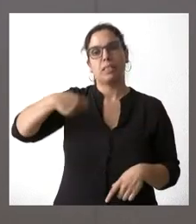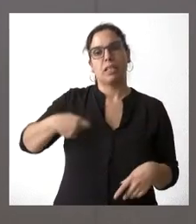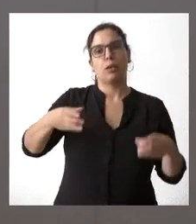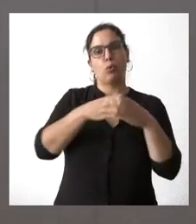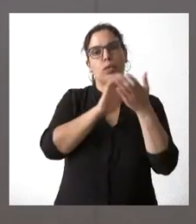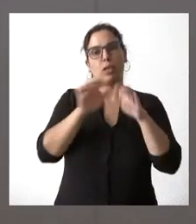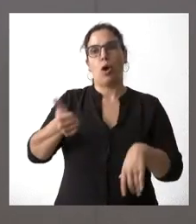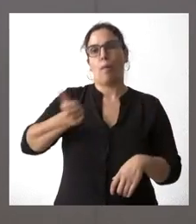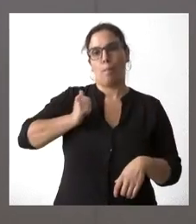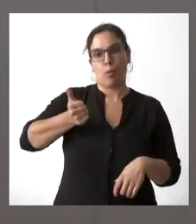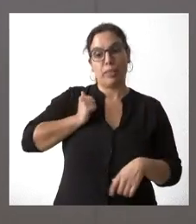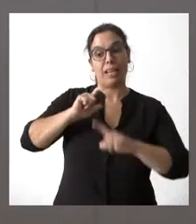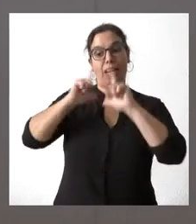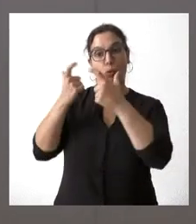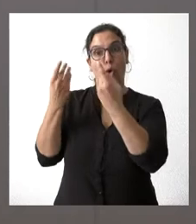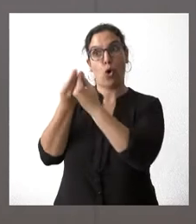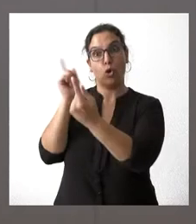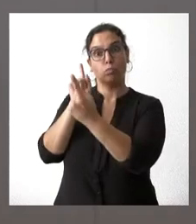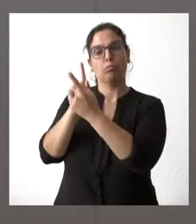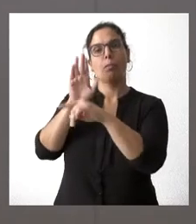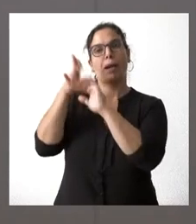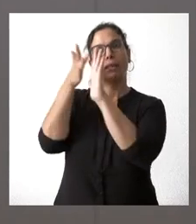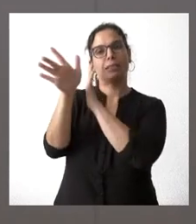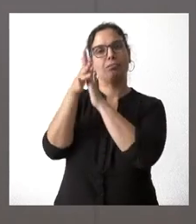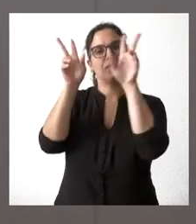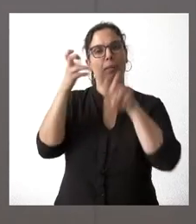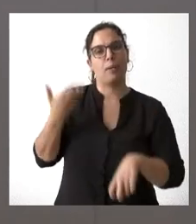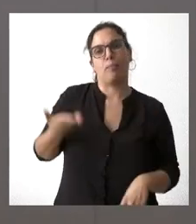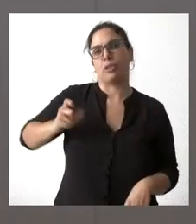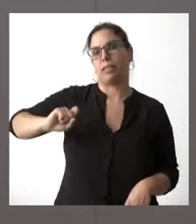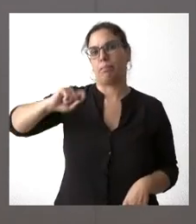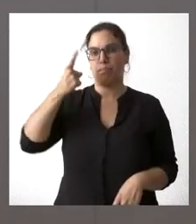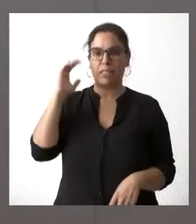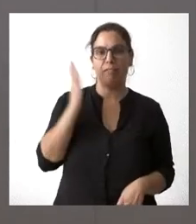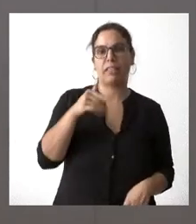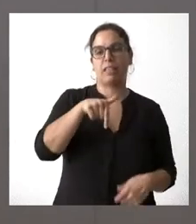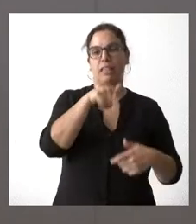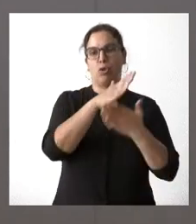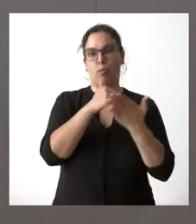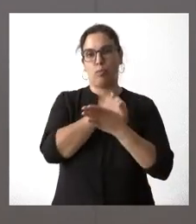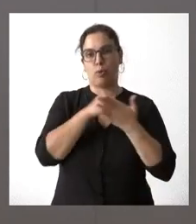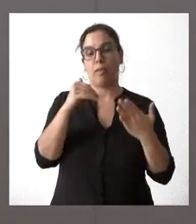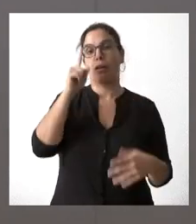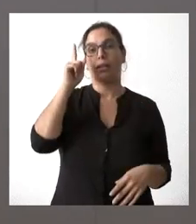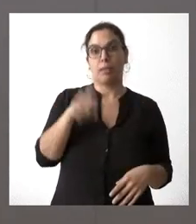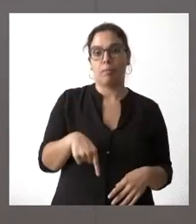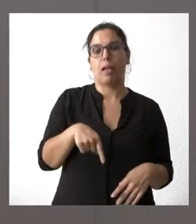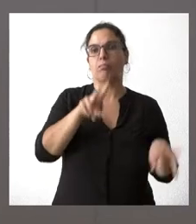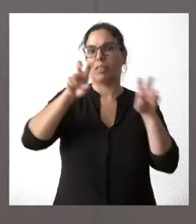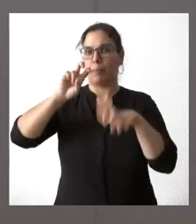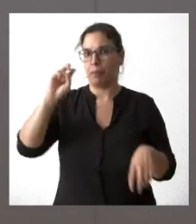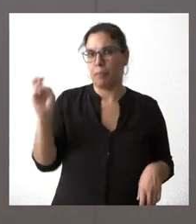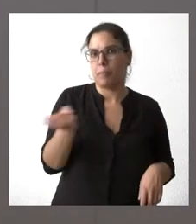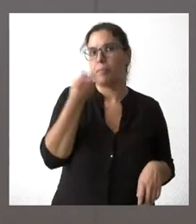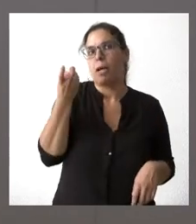Castilla y León aprovechará esta reunión para relatar los temas más importantes que afectan a la comunidad y también a aquellos que sean